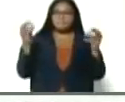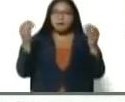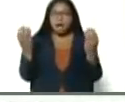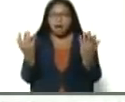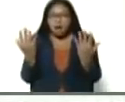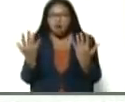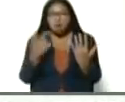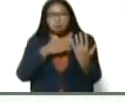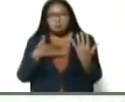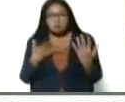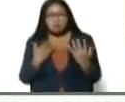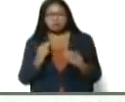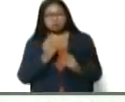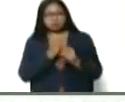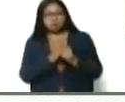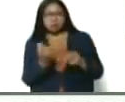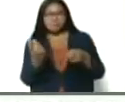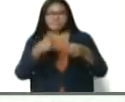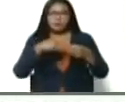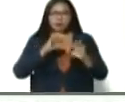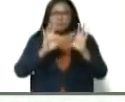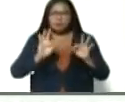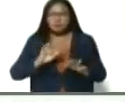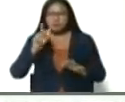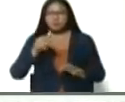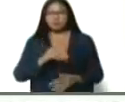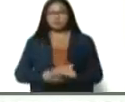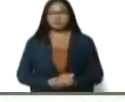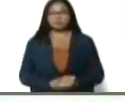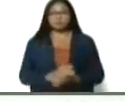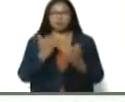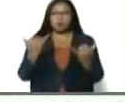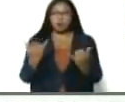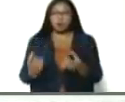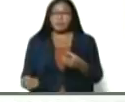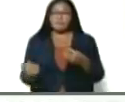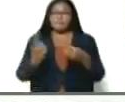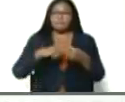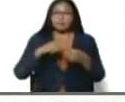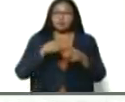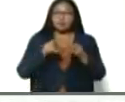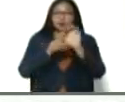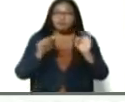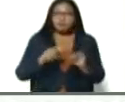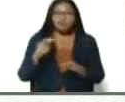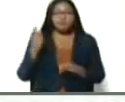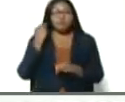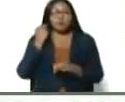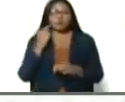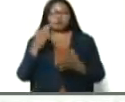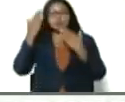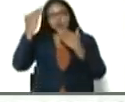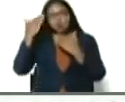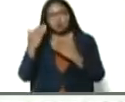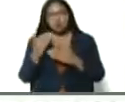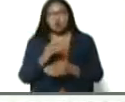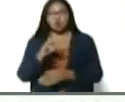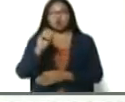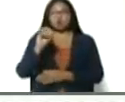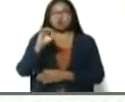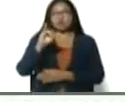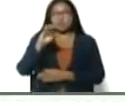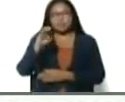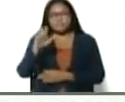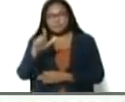producir con ese concepto. Ahora, esto lo combina además Rosibel Zamora. Mi saludo, Rosibel, donde estés